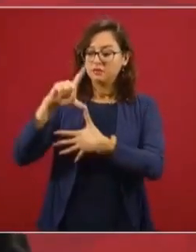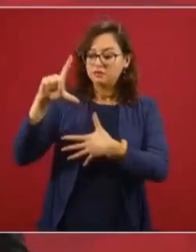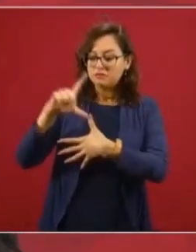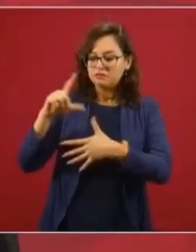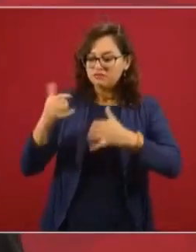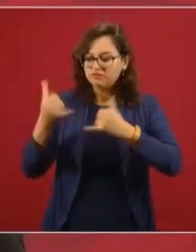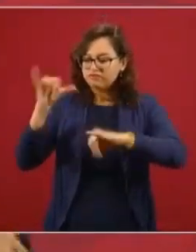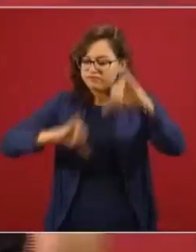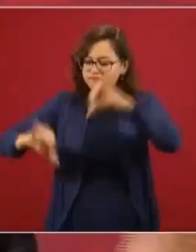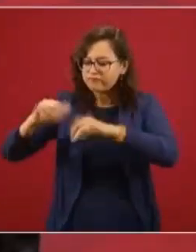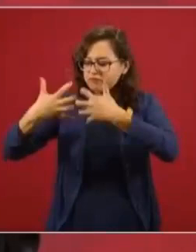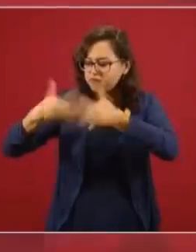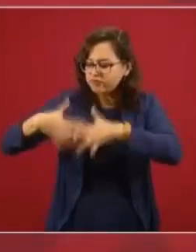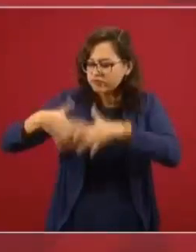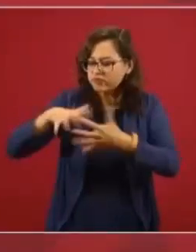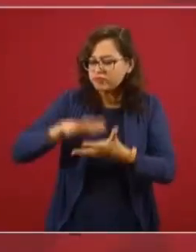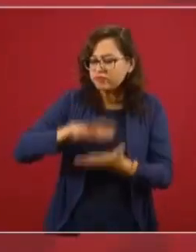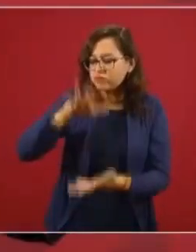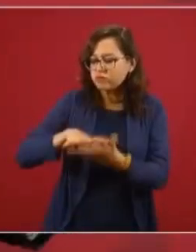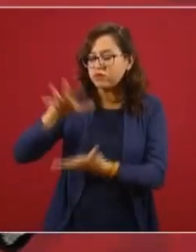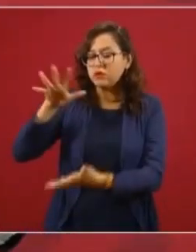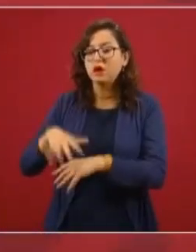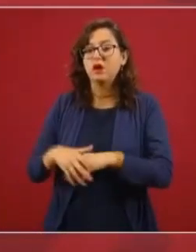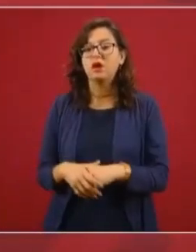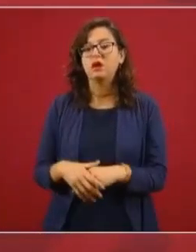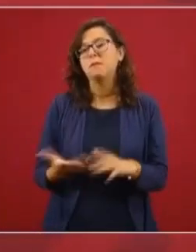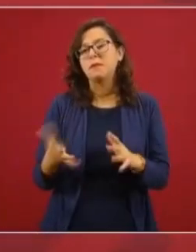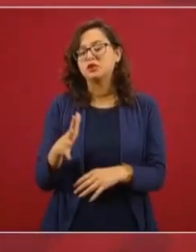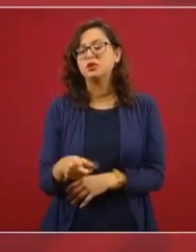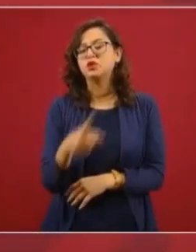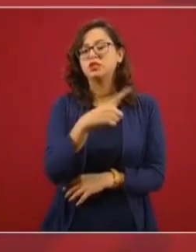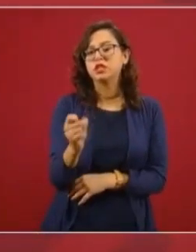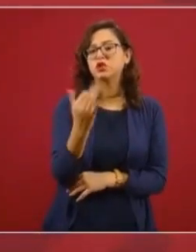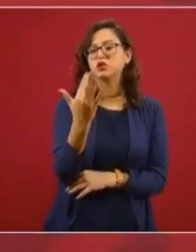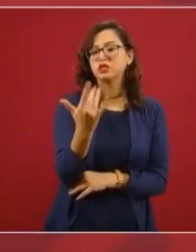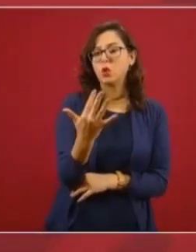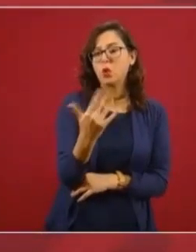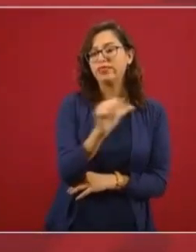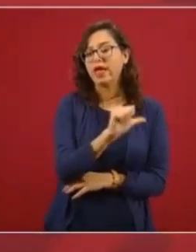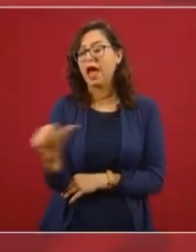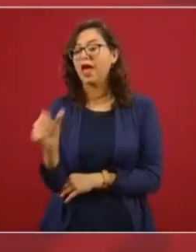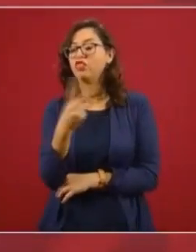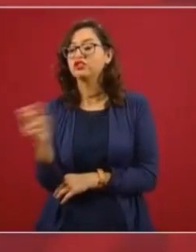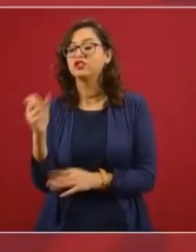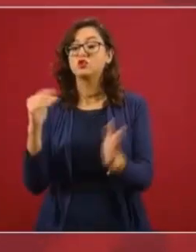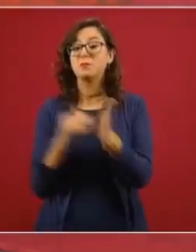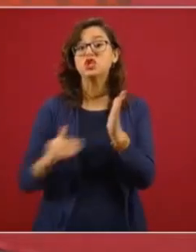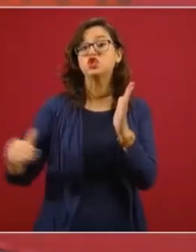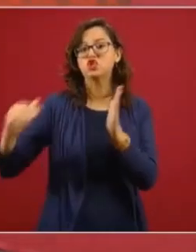¿Qué número? Bueno, 150 a los 150 millones, por ahora ese es el estimado.